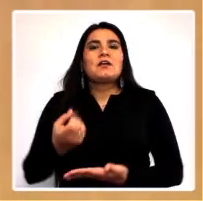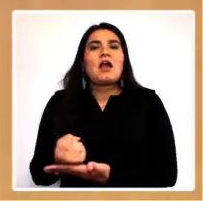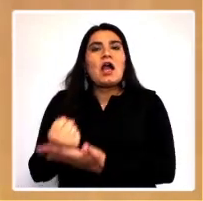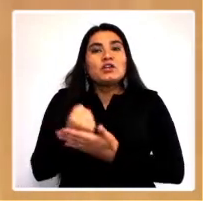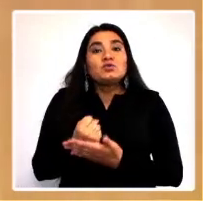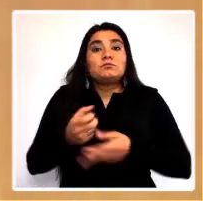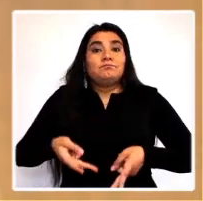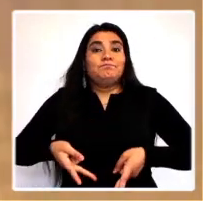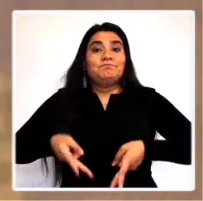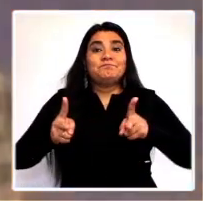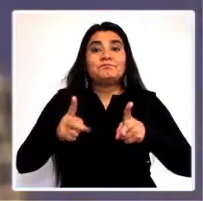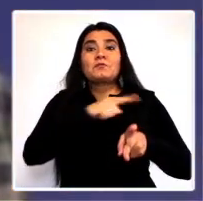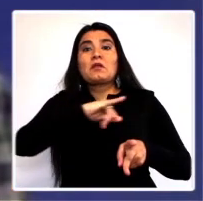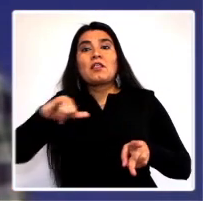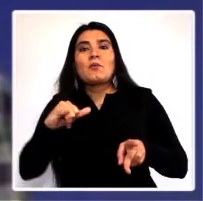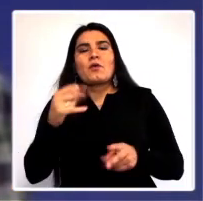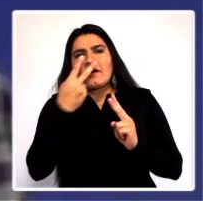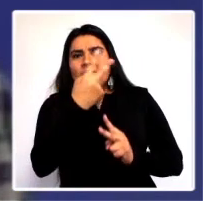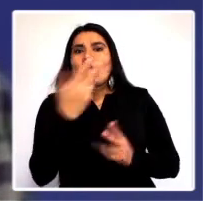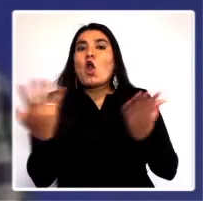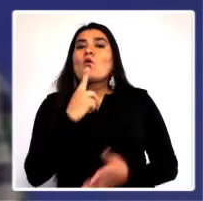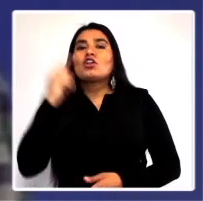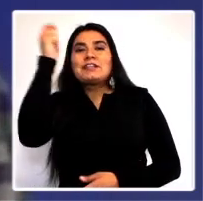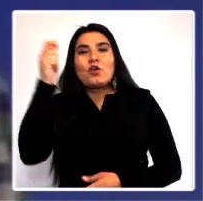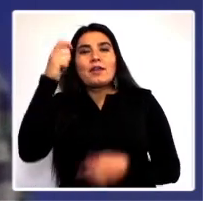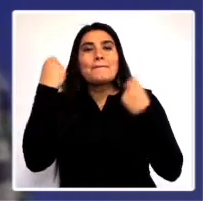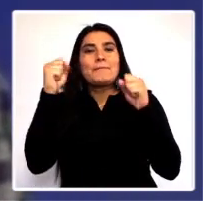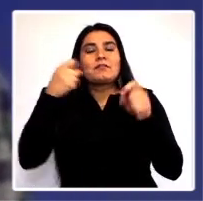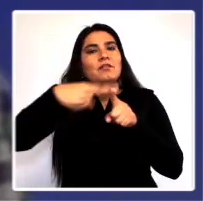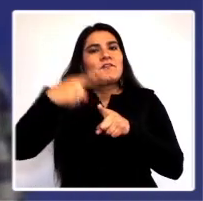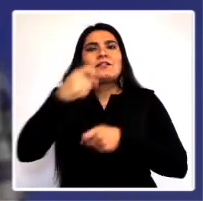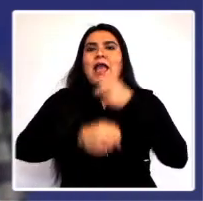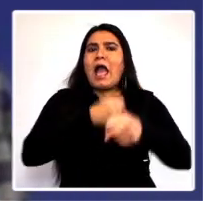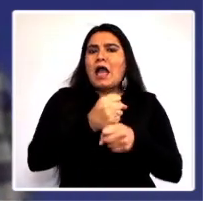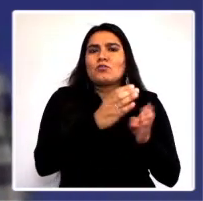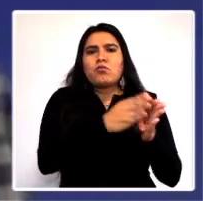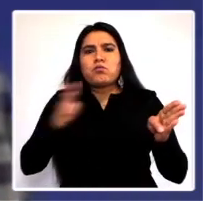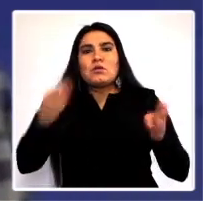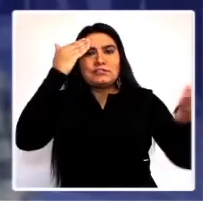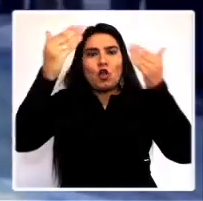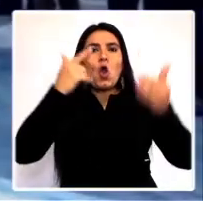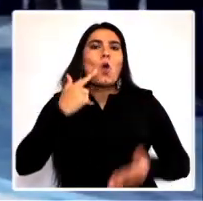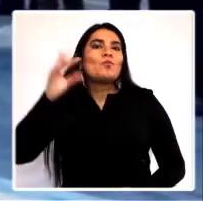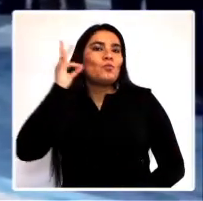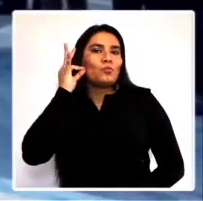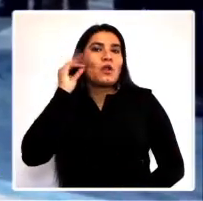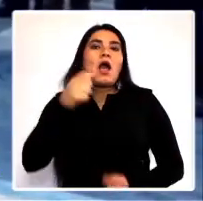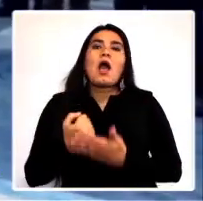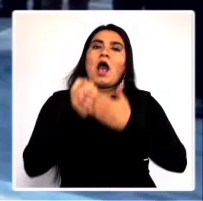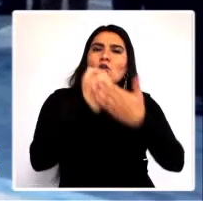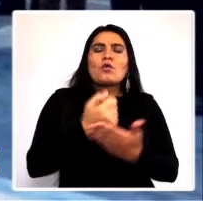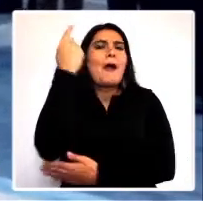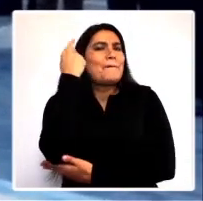permitido y permitirán sustentar el abordaje teórico práctico a varias generaciones de psicólogos y psicólogas. Ha